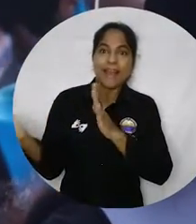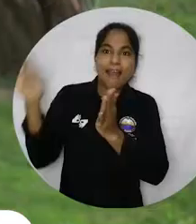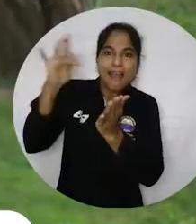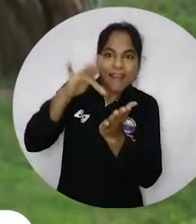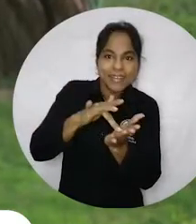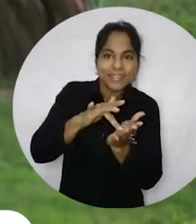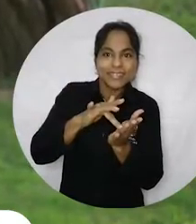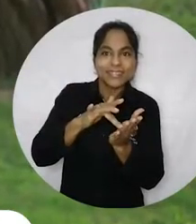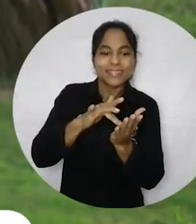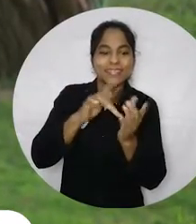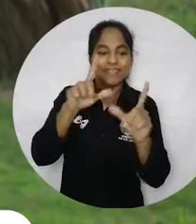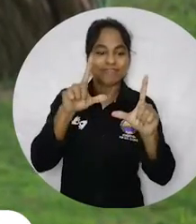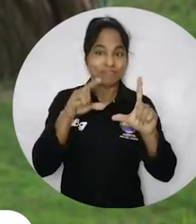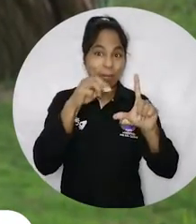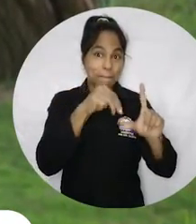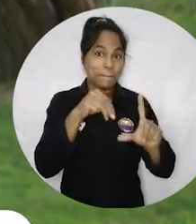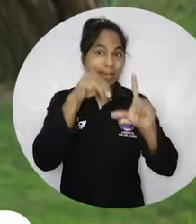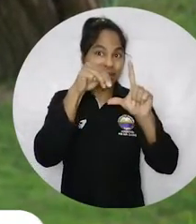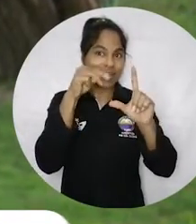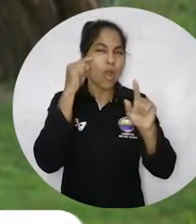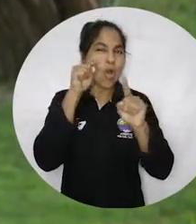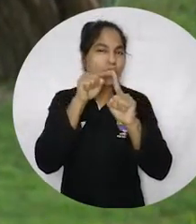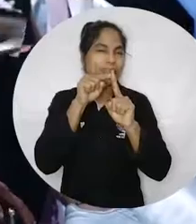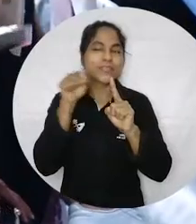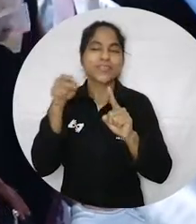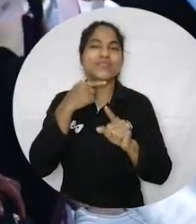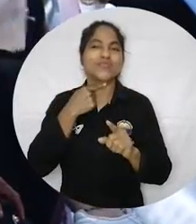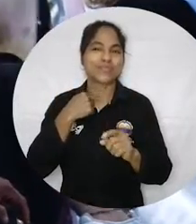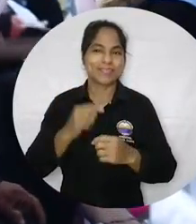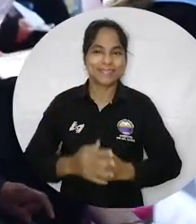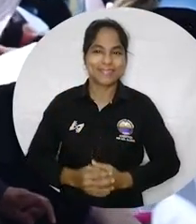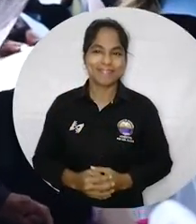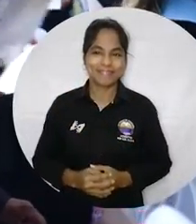EL HICIERA SU MAGÍSTER EN LO QUE LE GUSTA